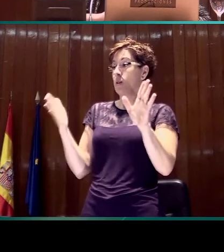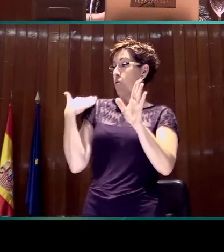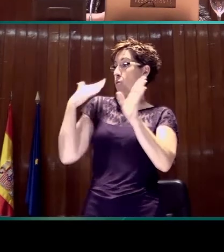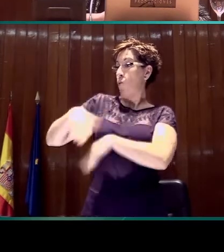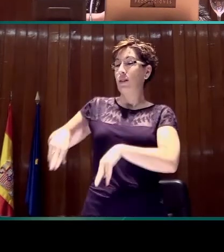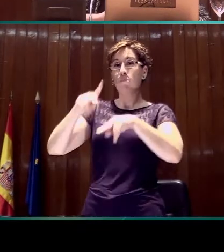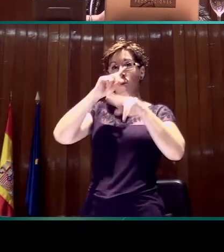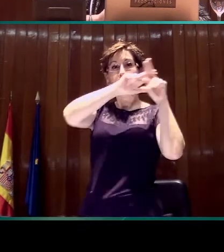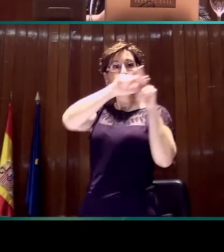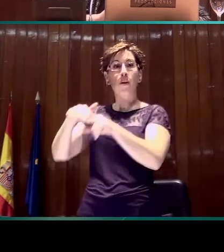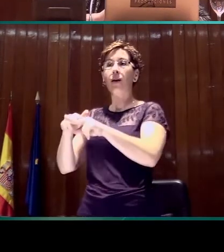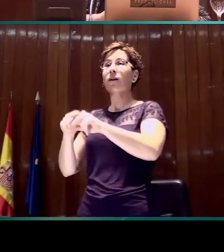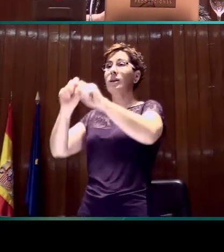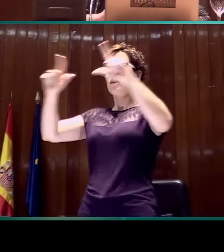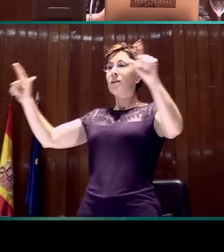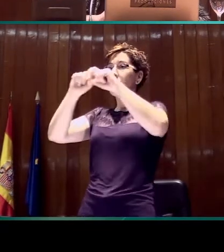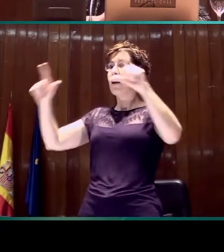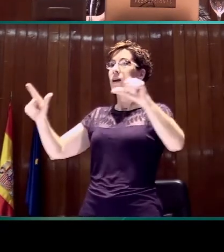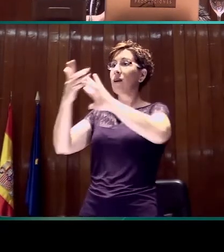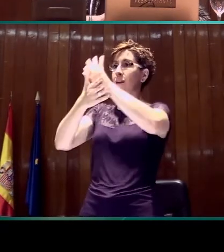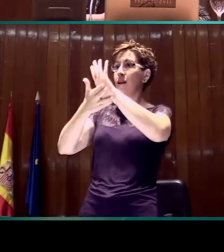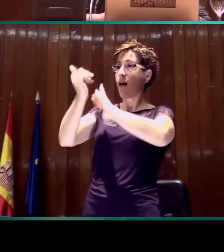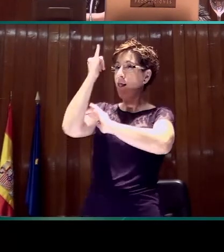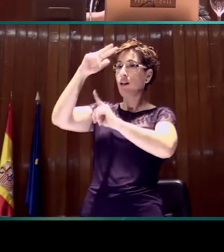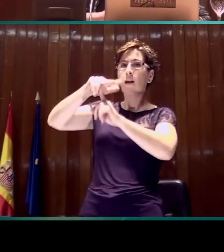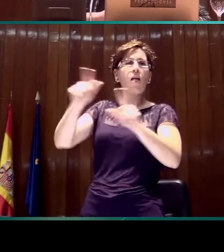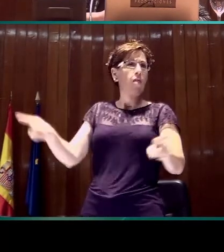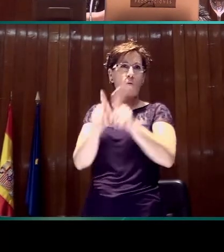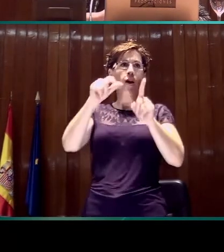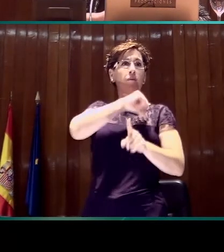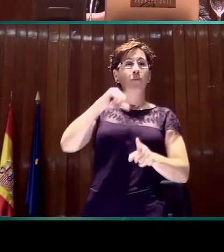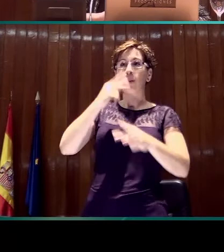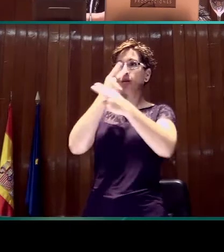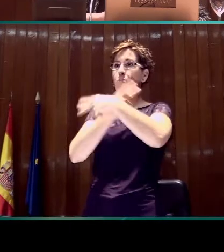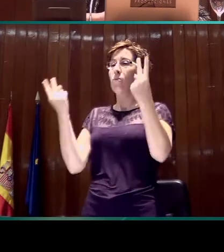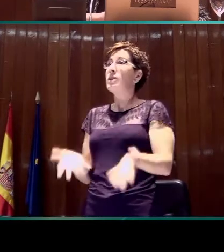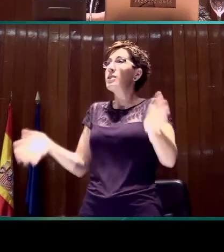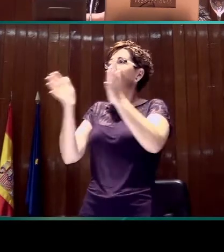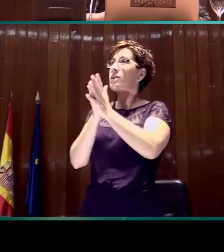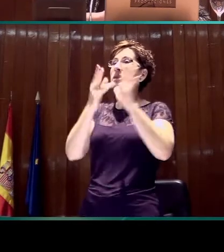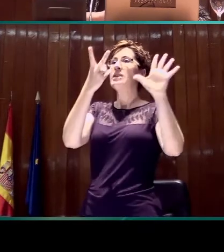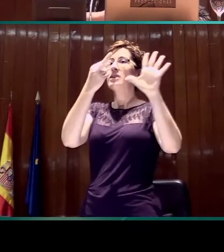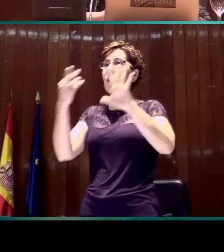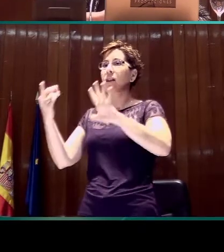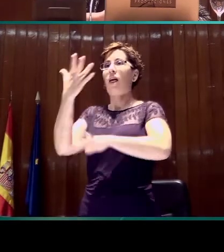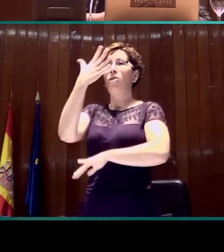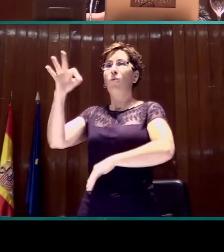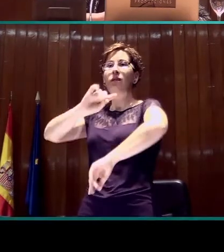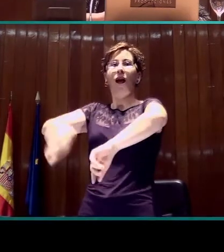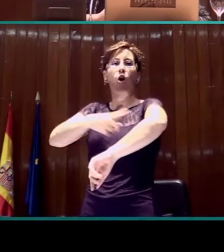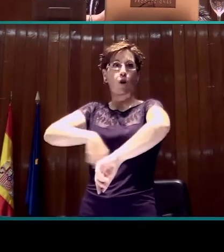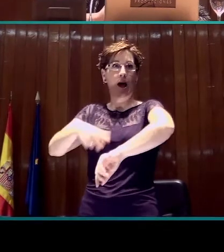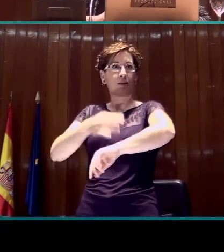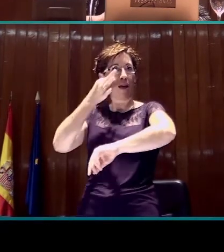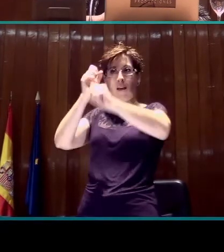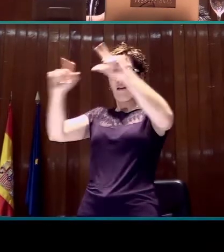signos, contemplando tanto cadenas públicas como privadas, llegó a superar las 750 horas de emisión. Por lo tanto, la ley